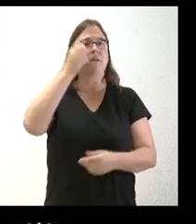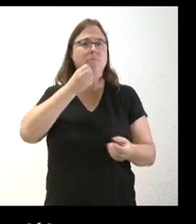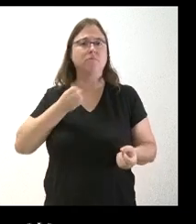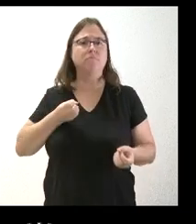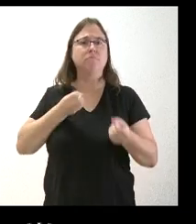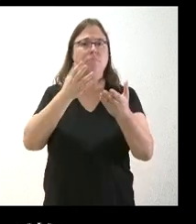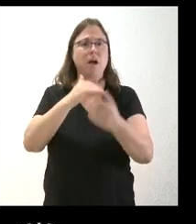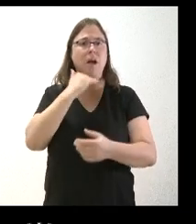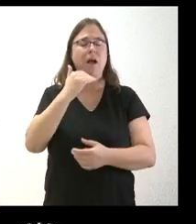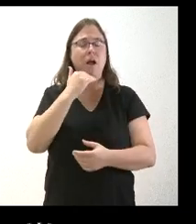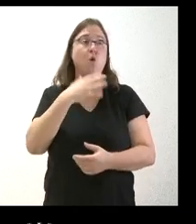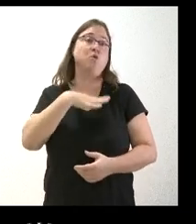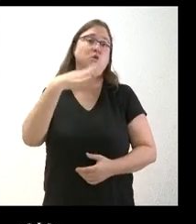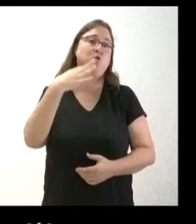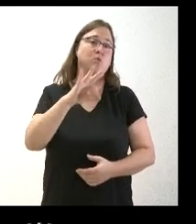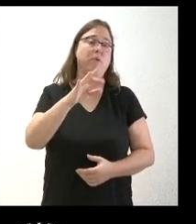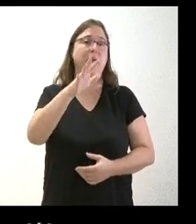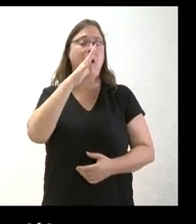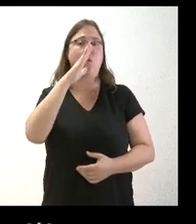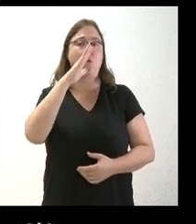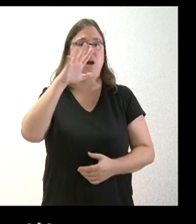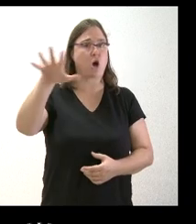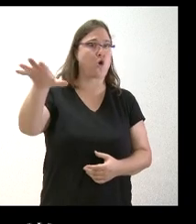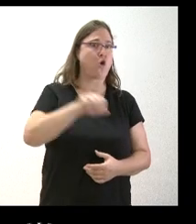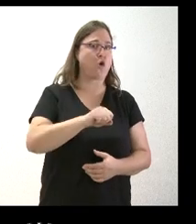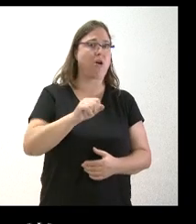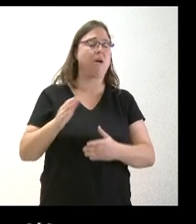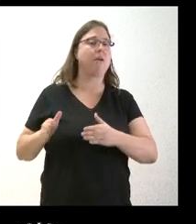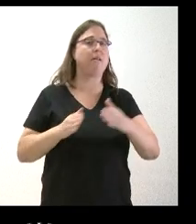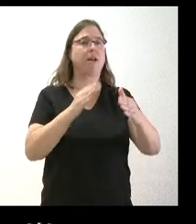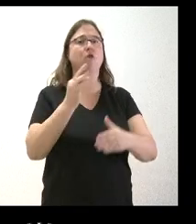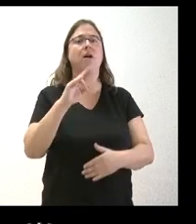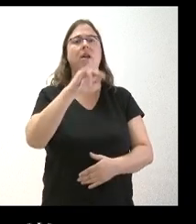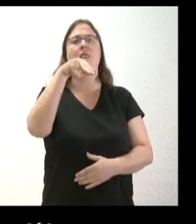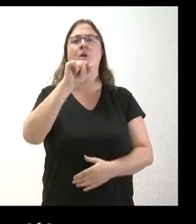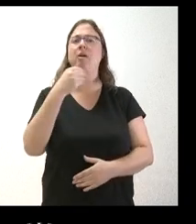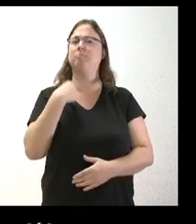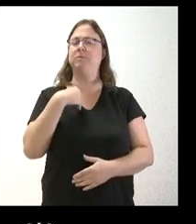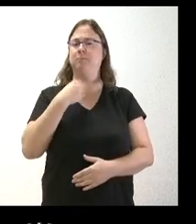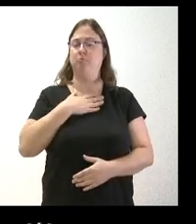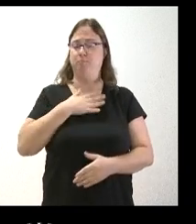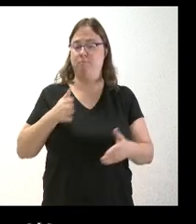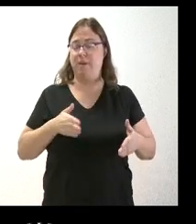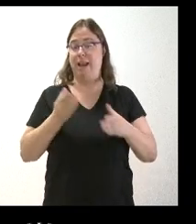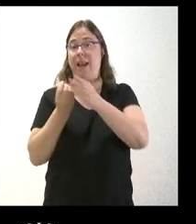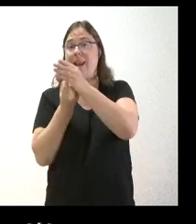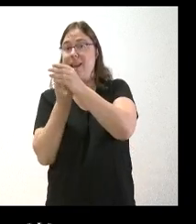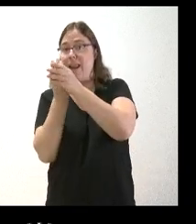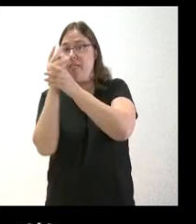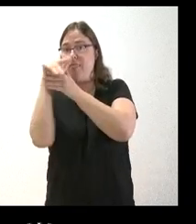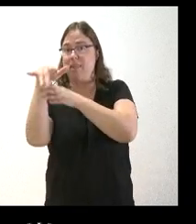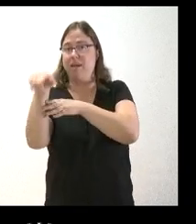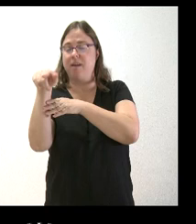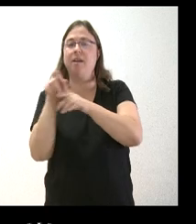intención o esa posibilidad de coger las aguas para la zona y la comarca directamente desde el nacedreo del río en